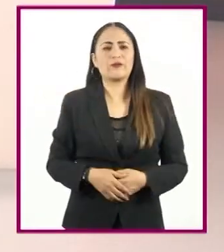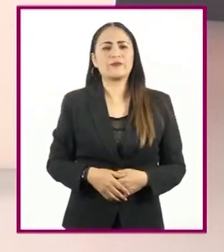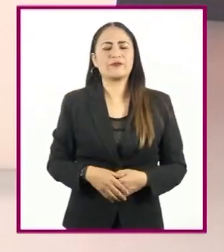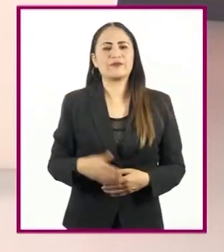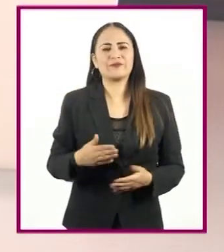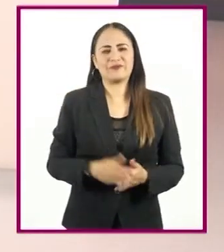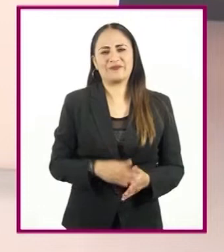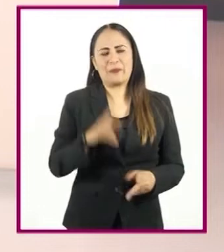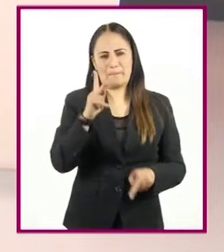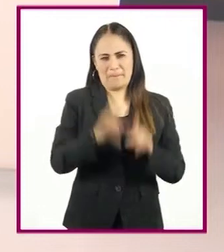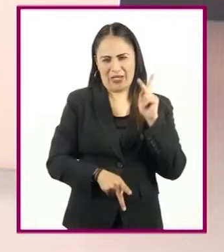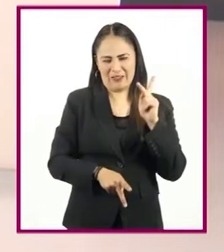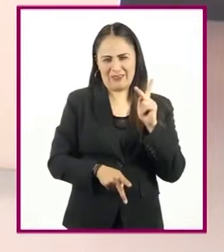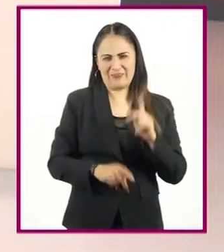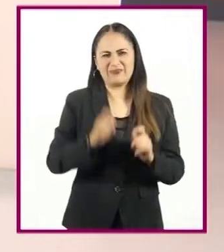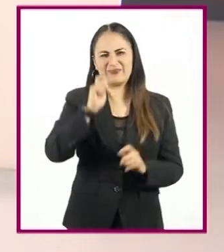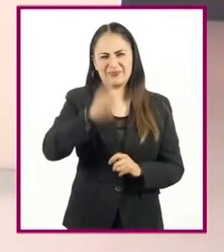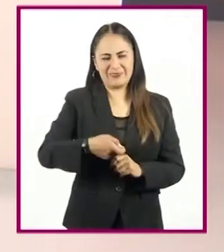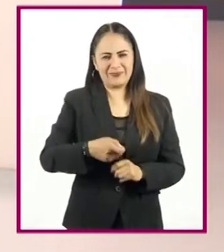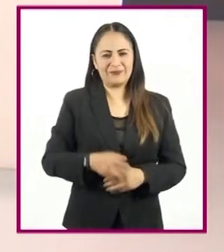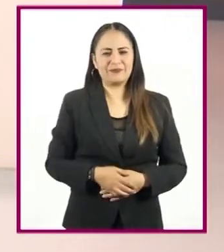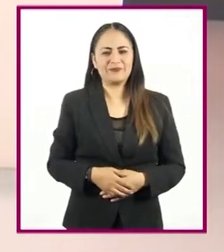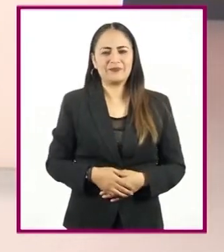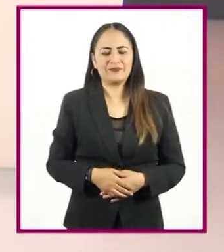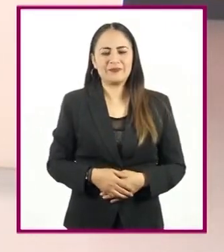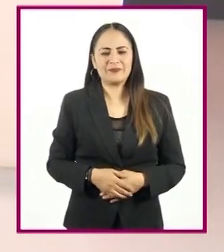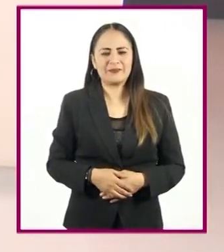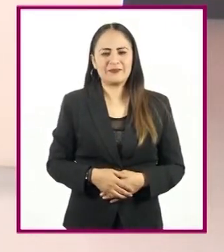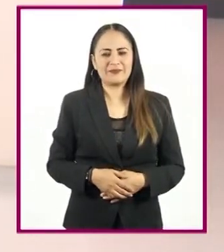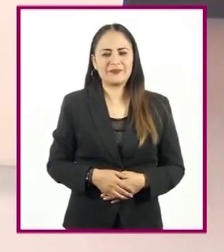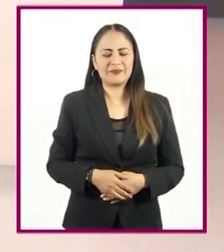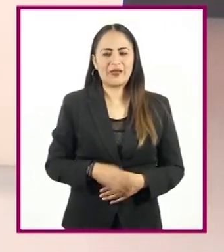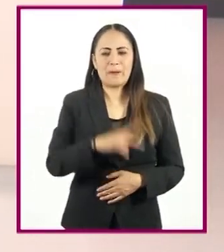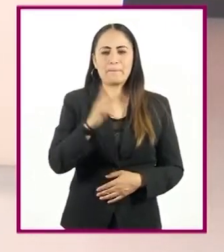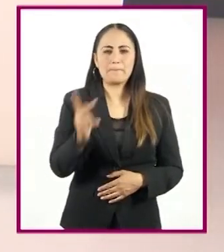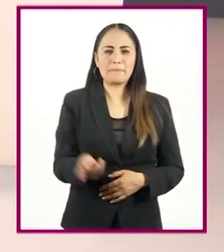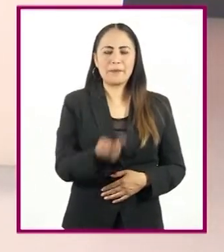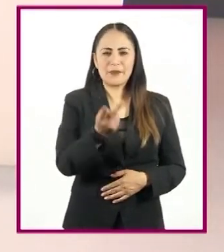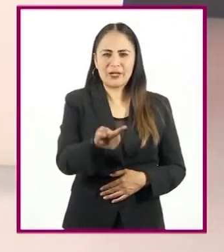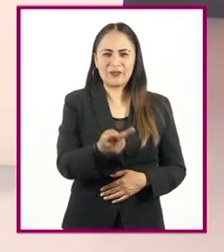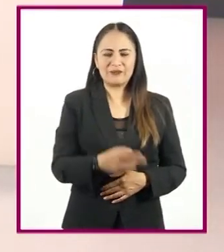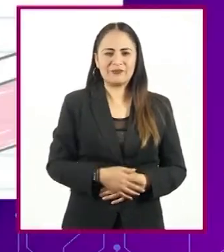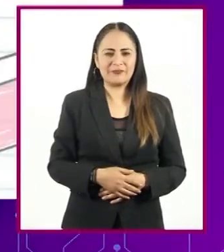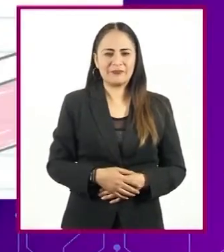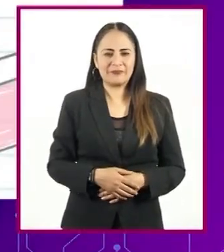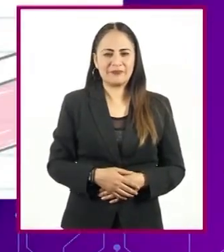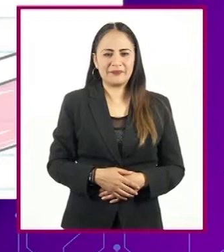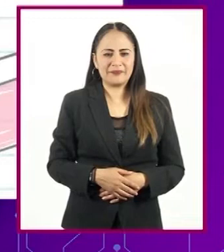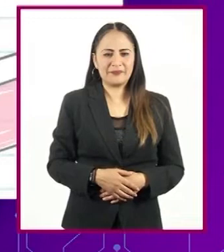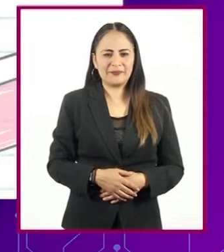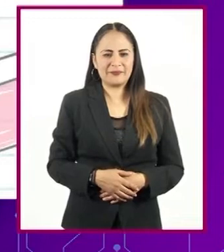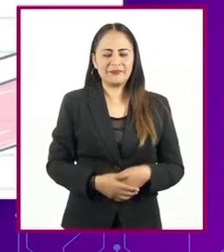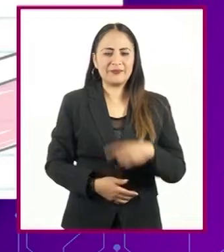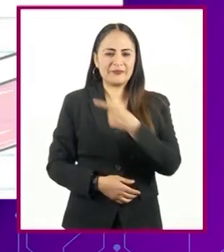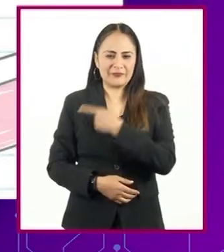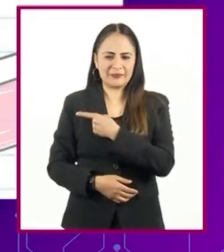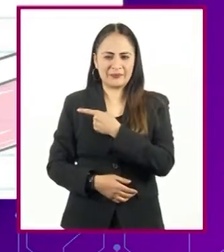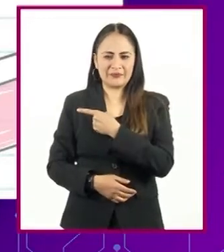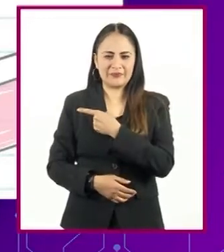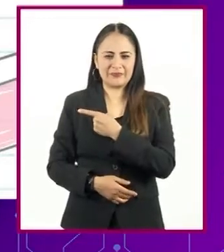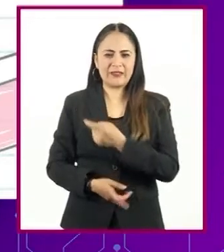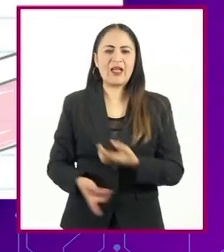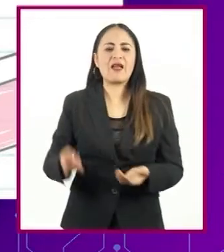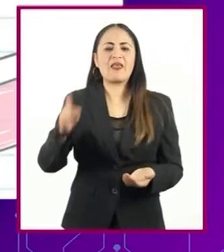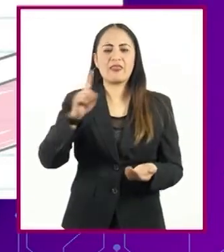siguiente sección. ¿De qué tratará? La pregunta dice... ¿Cuál es la estructura